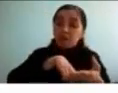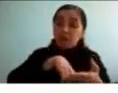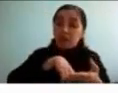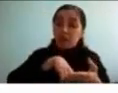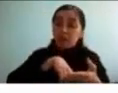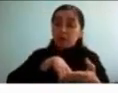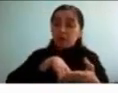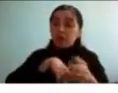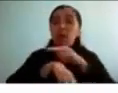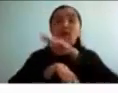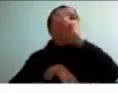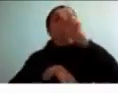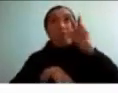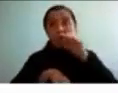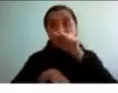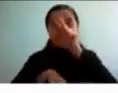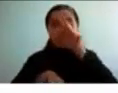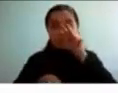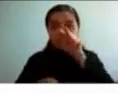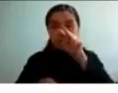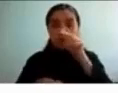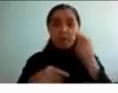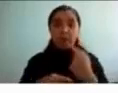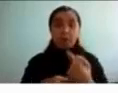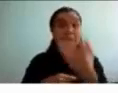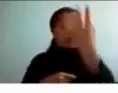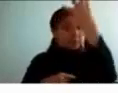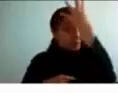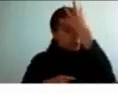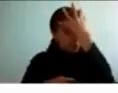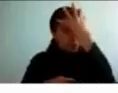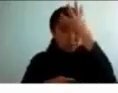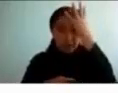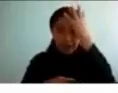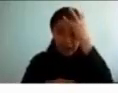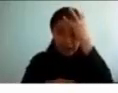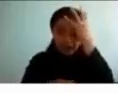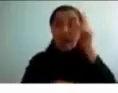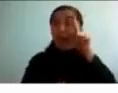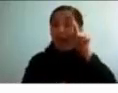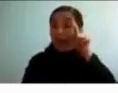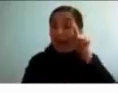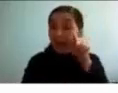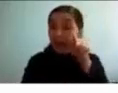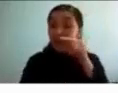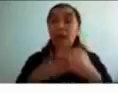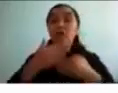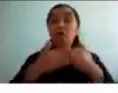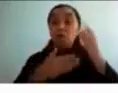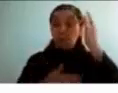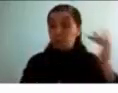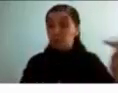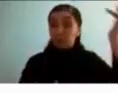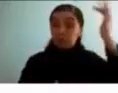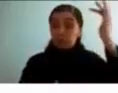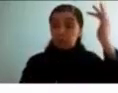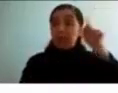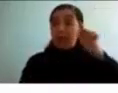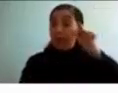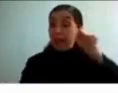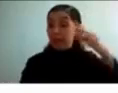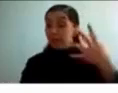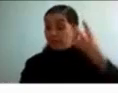hacia las zonas prefrontales que es donde se localizan precisamente las funciones superiores y es en esa zona donde hay una